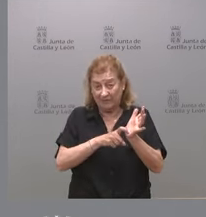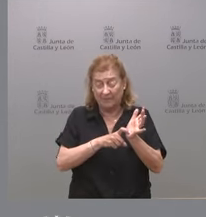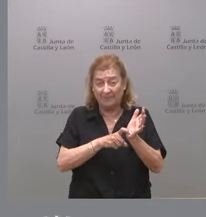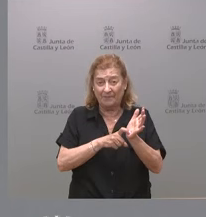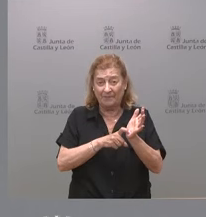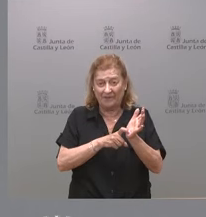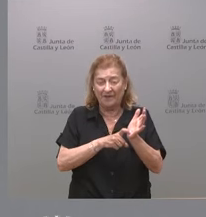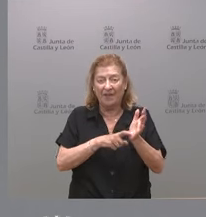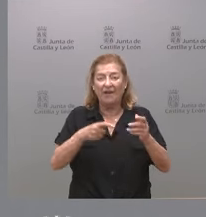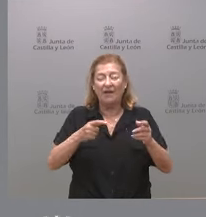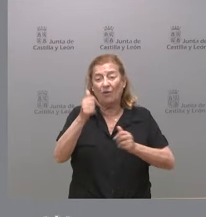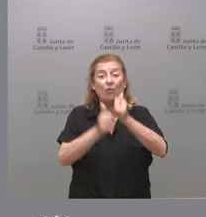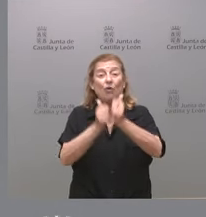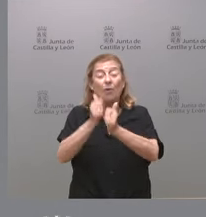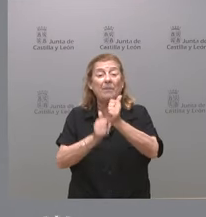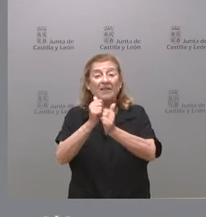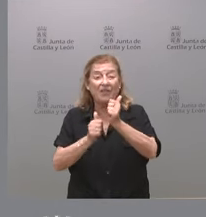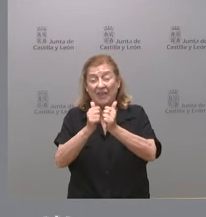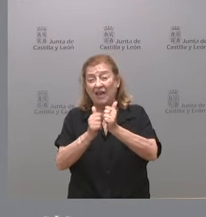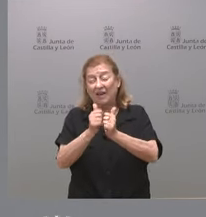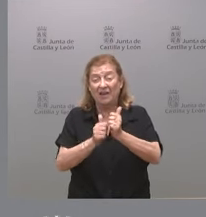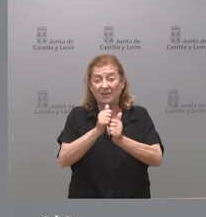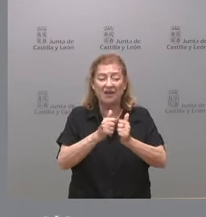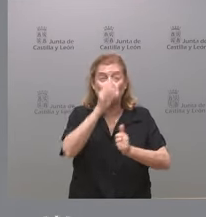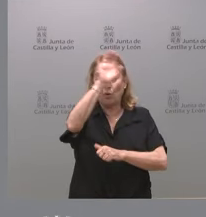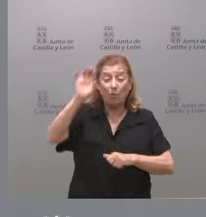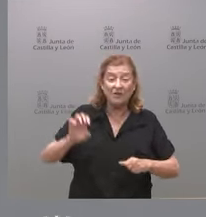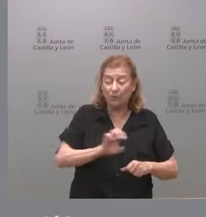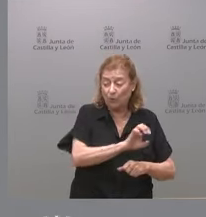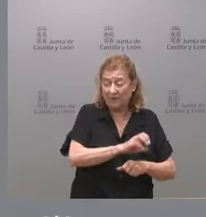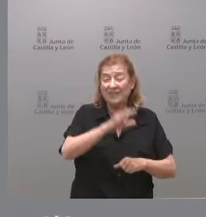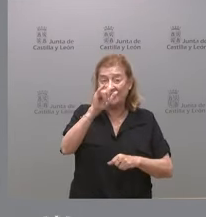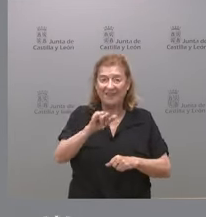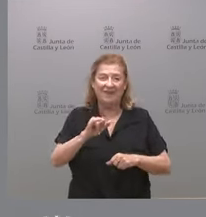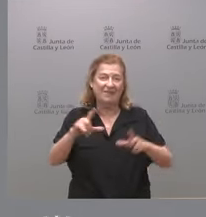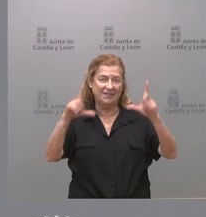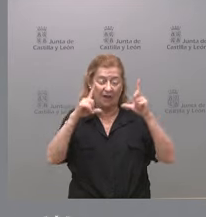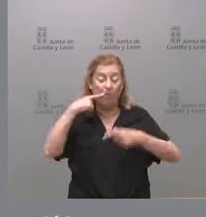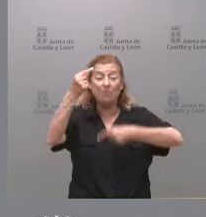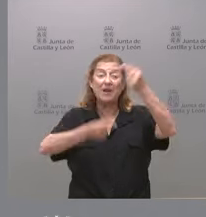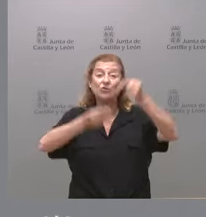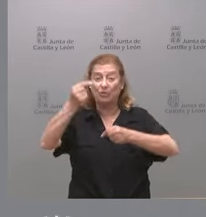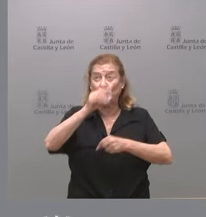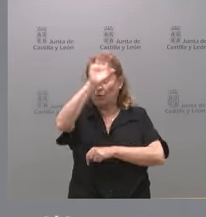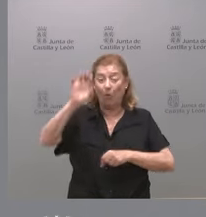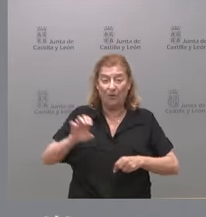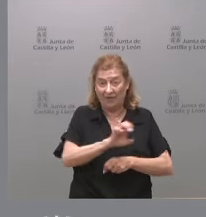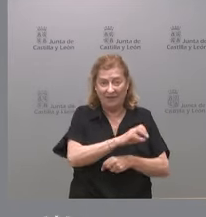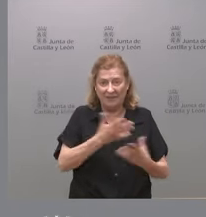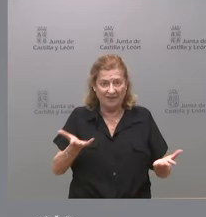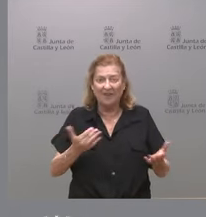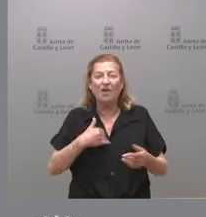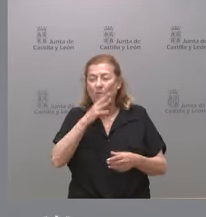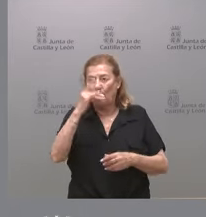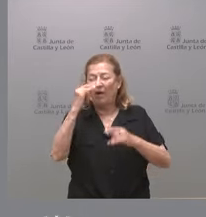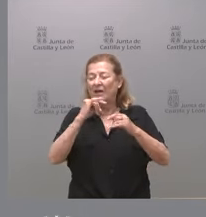las competencias de las comunidades autónomas y al escenario presupuestario de las comunidades autónomas es que hemos tenido una